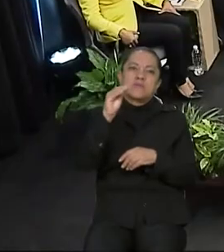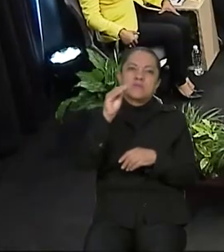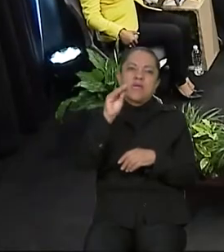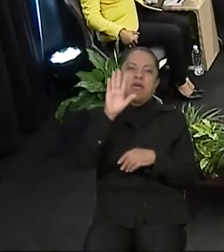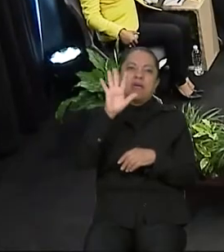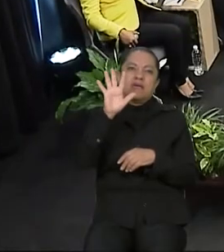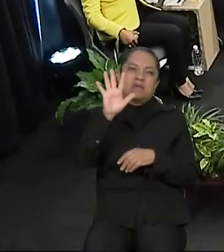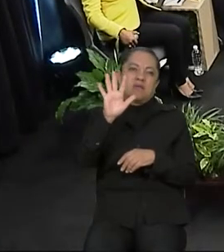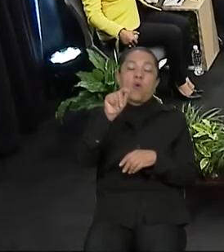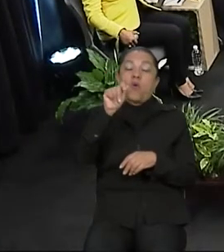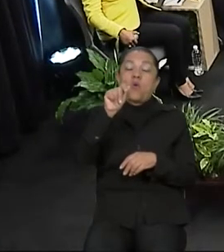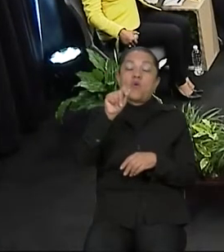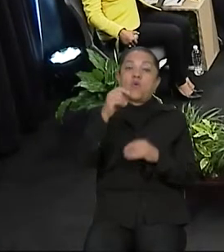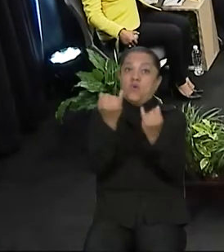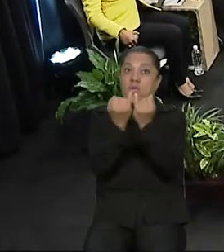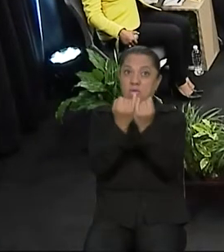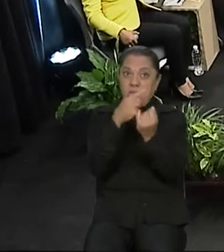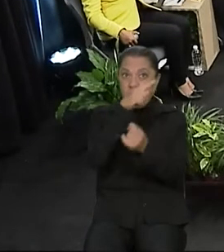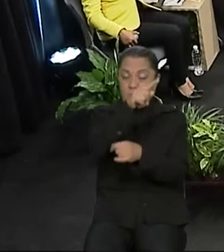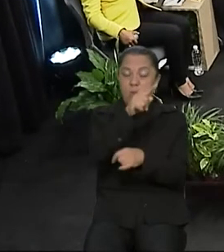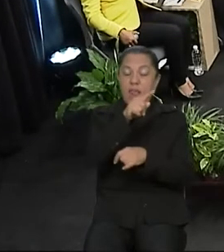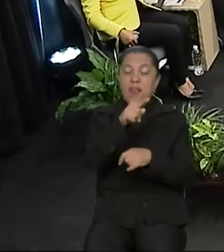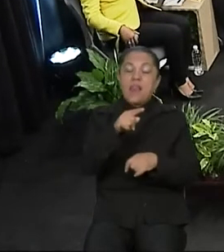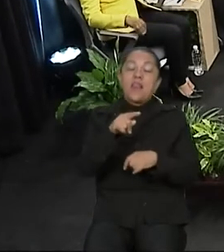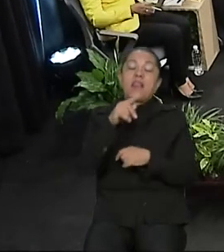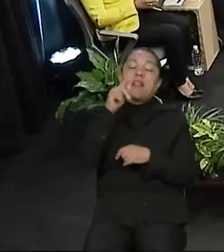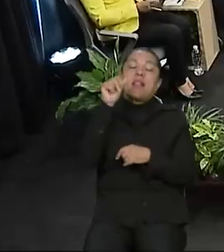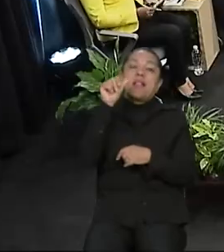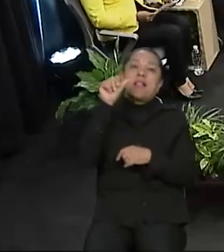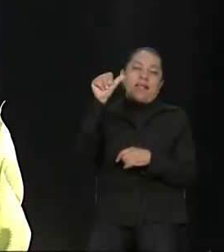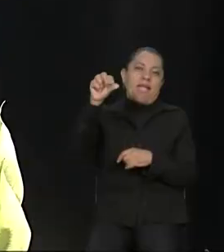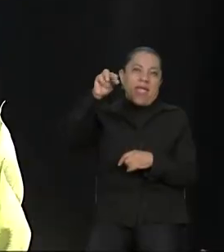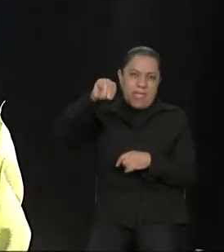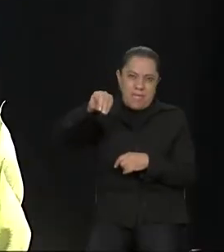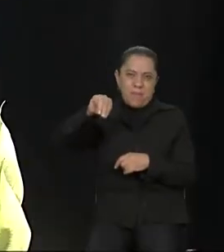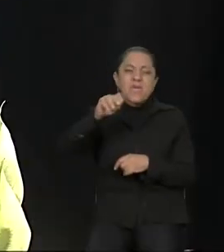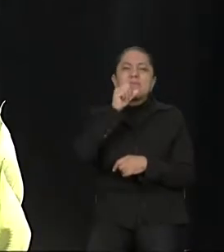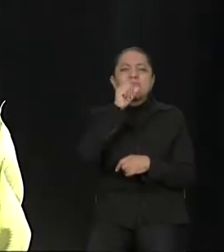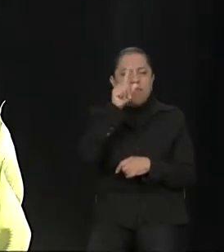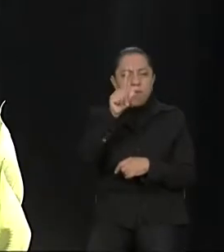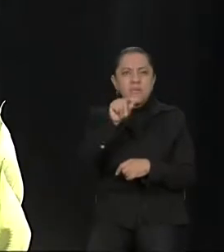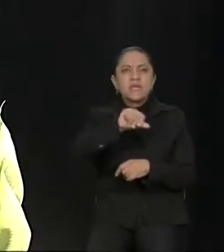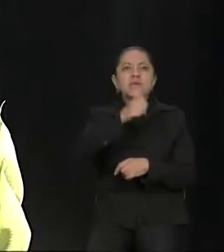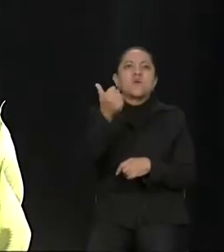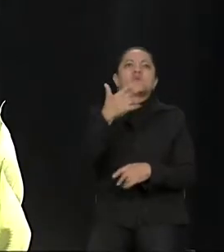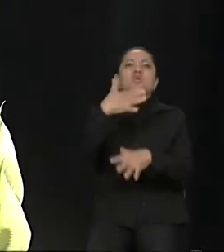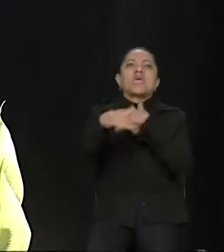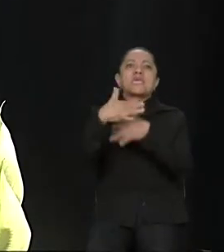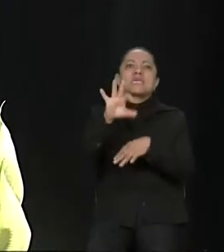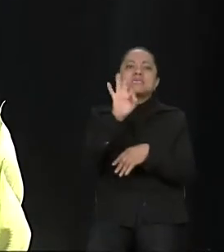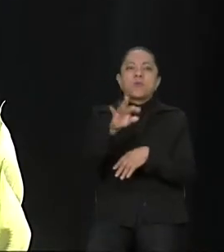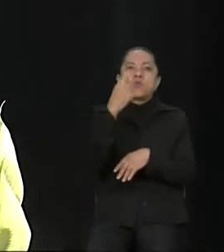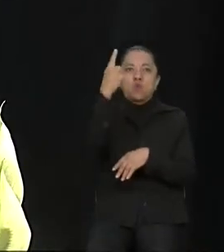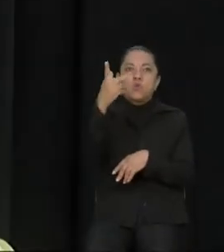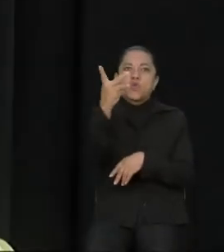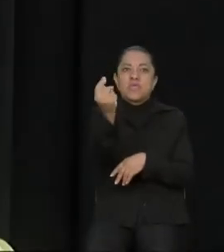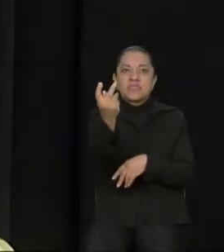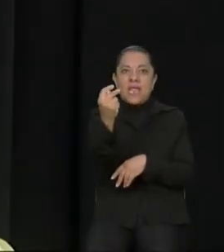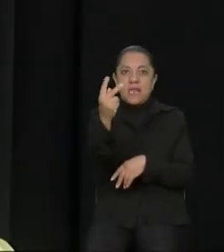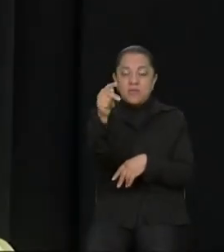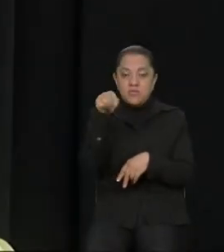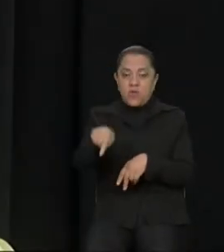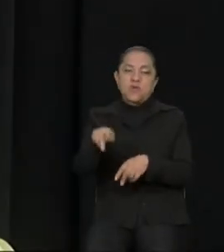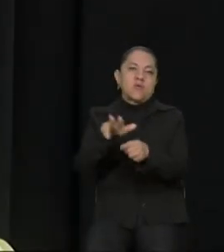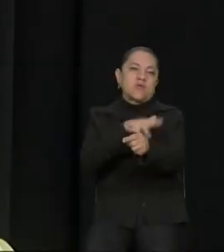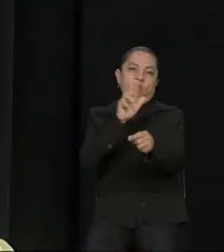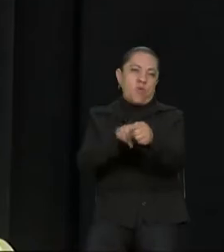en kilohertz, así como también por los canales 15.1 en televisión digital terrestre, TDT, en